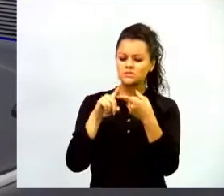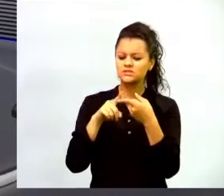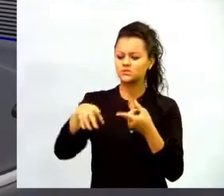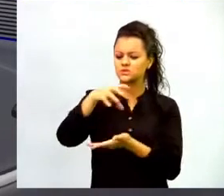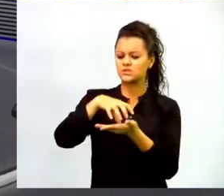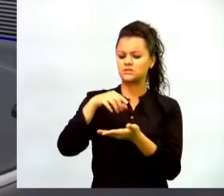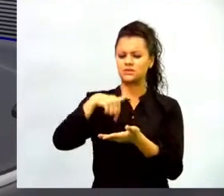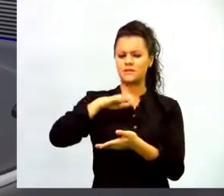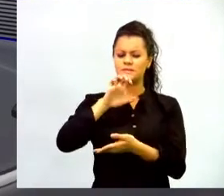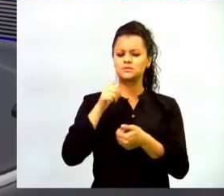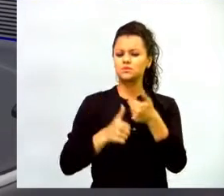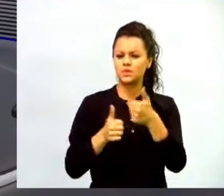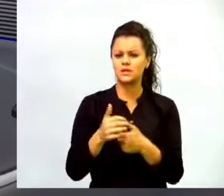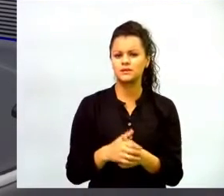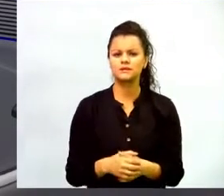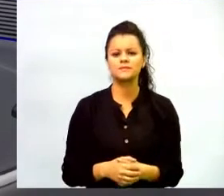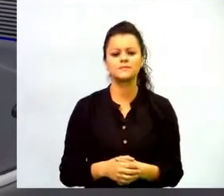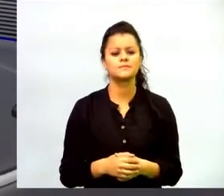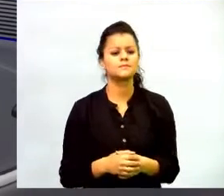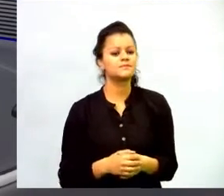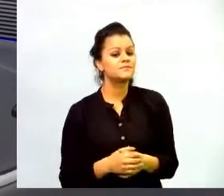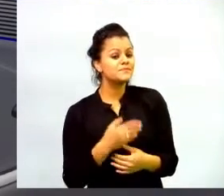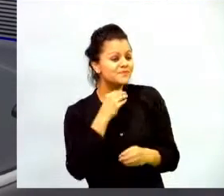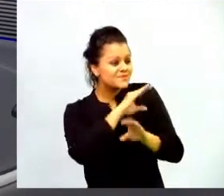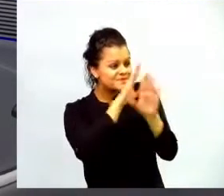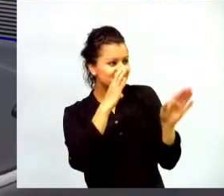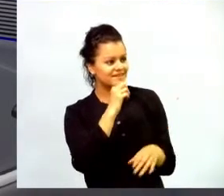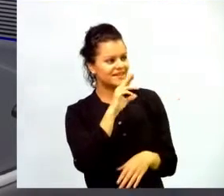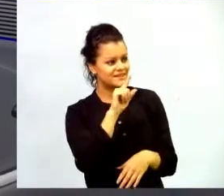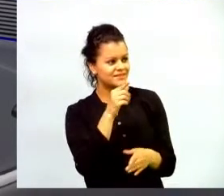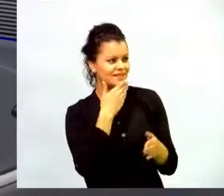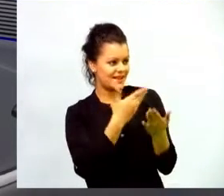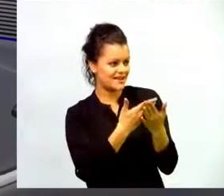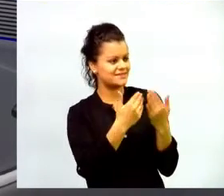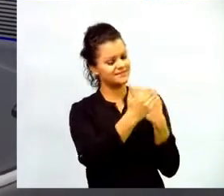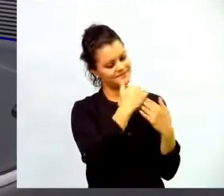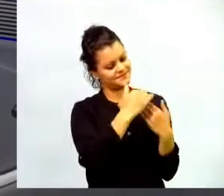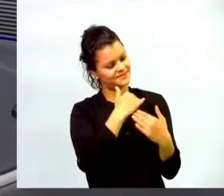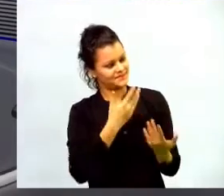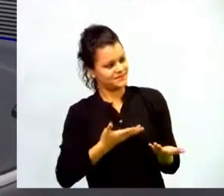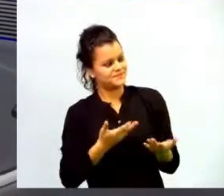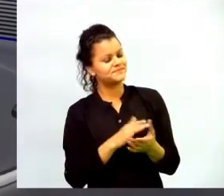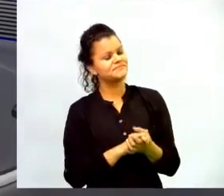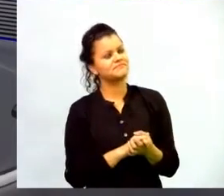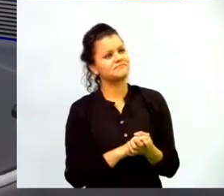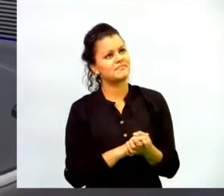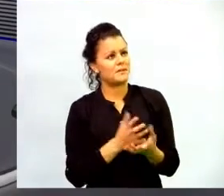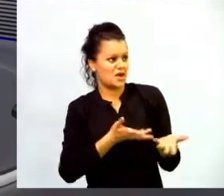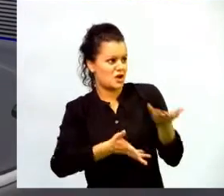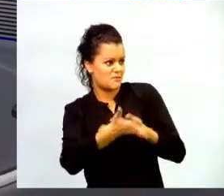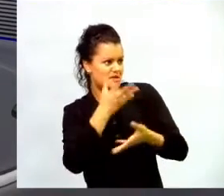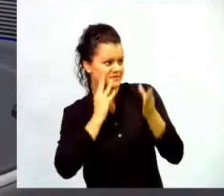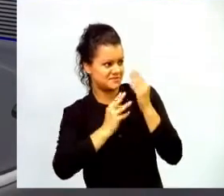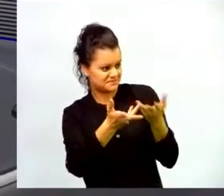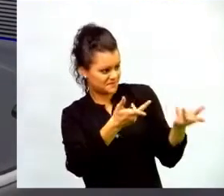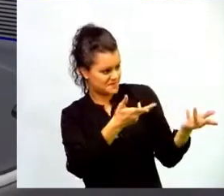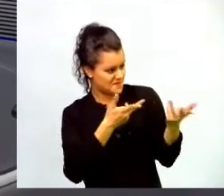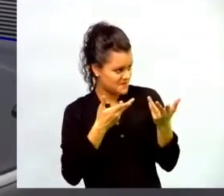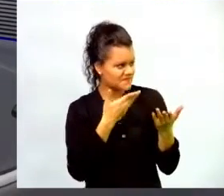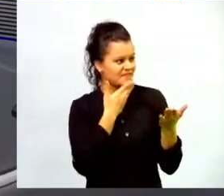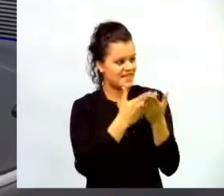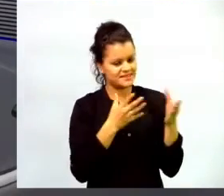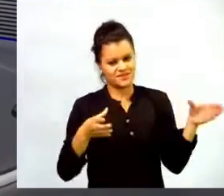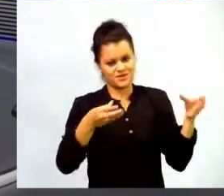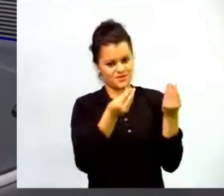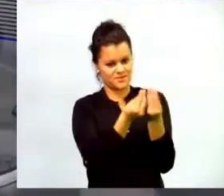Bueno, días, Carlos Lujo. Muchas gracias por la invitación a ustedes a compartir nuestra experiencia. Un saludo a los compañeros del foro y